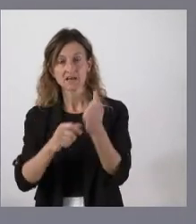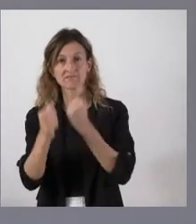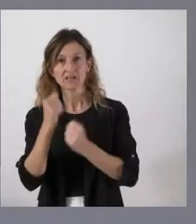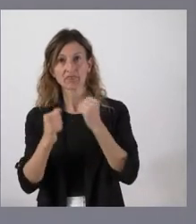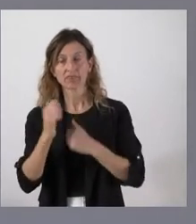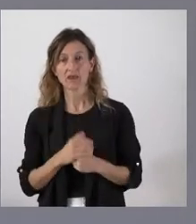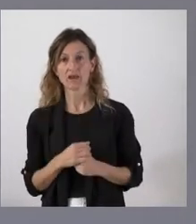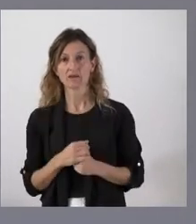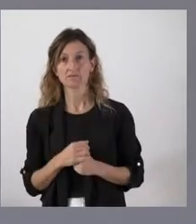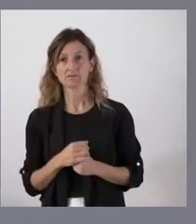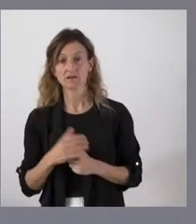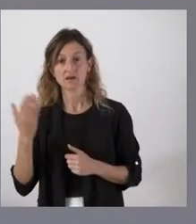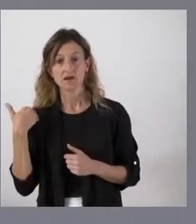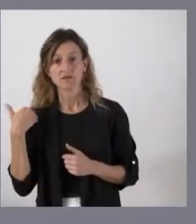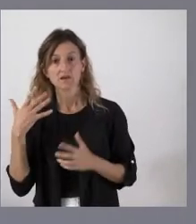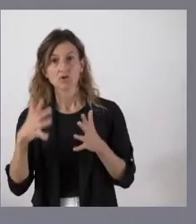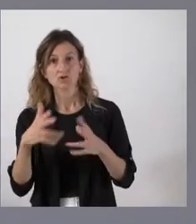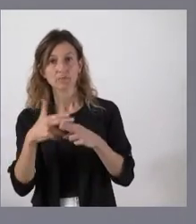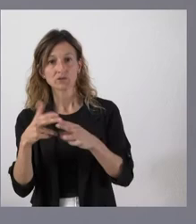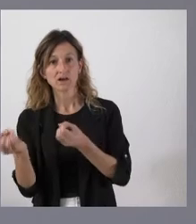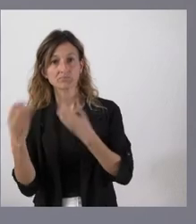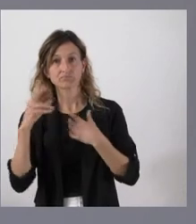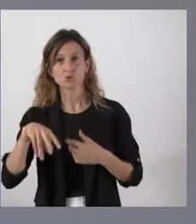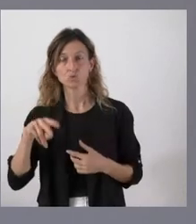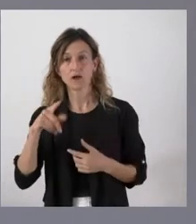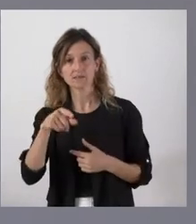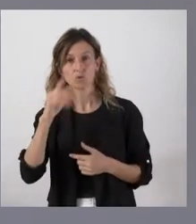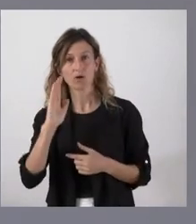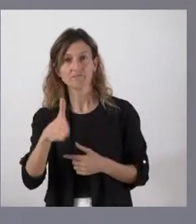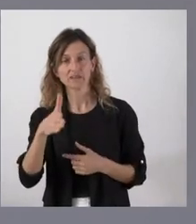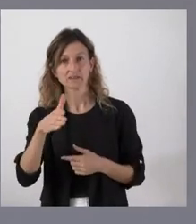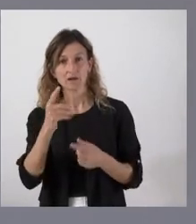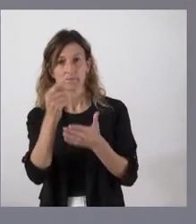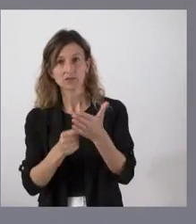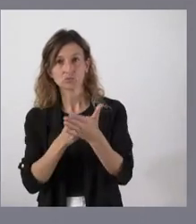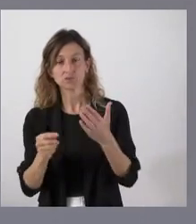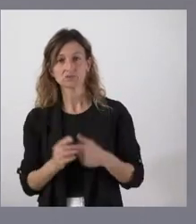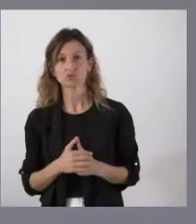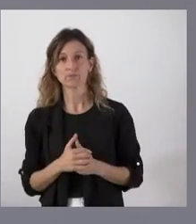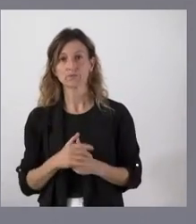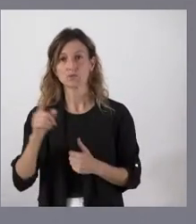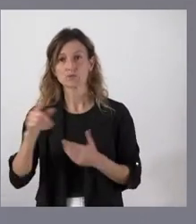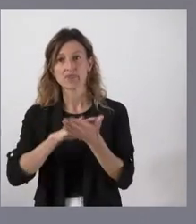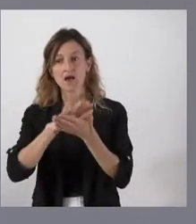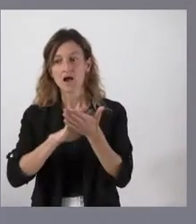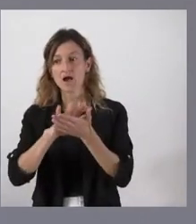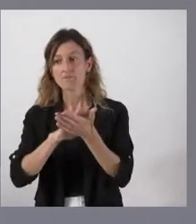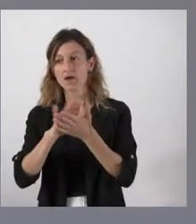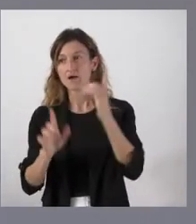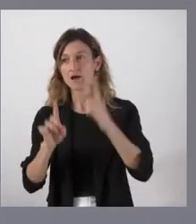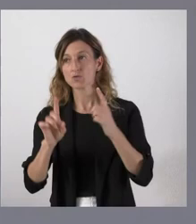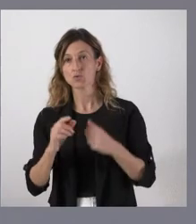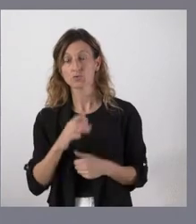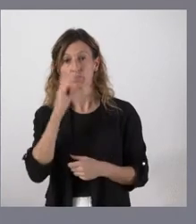de las que nunca se informaron en el Consejo de Política Fiscal y Financiera y que tienen impacto sobre nuestro presupuesto. Usted hablaba de algunos de ellos. Es que la semana